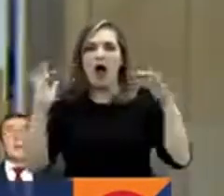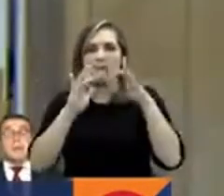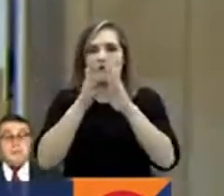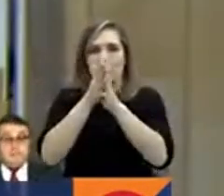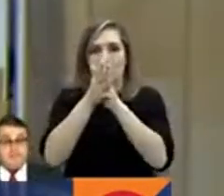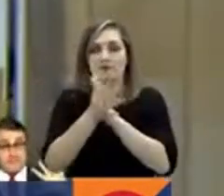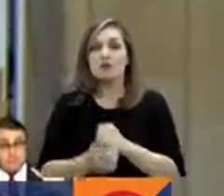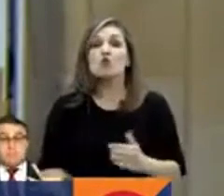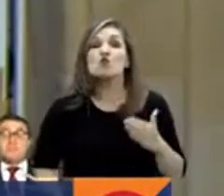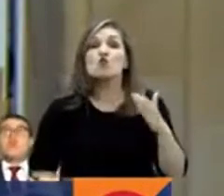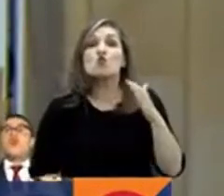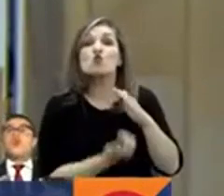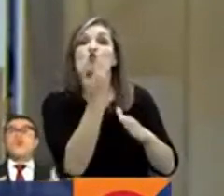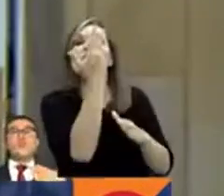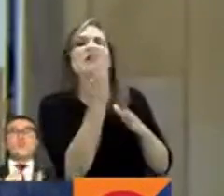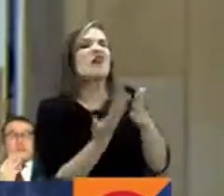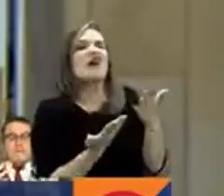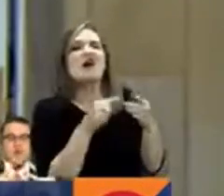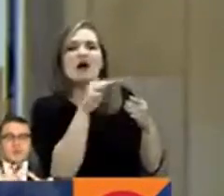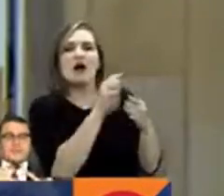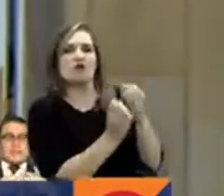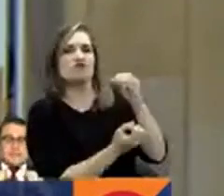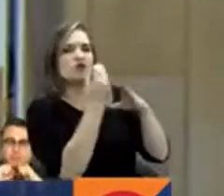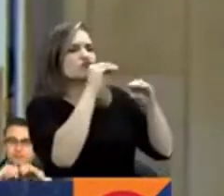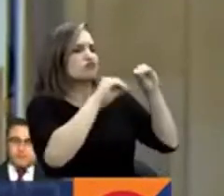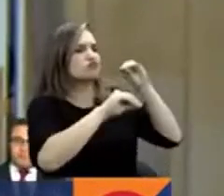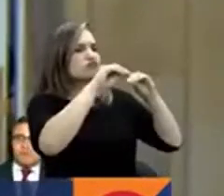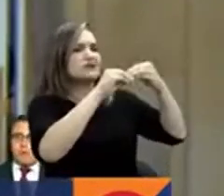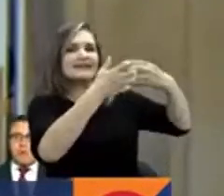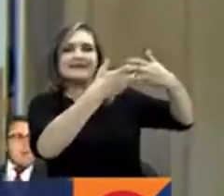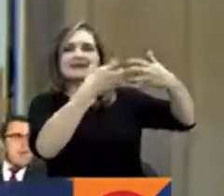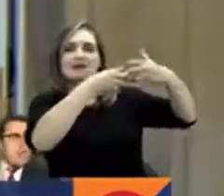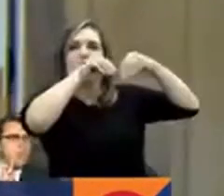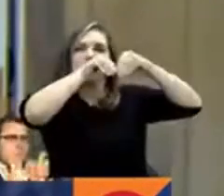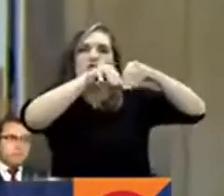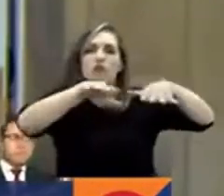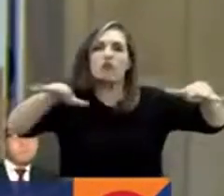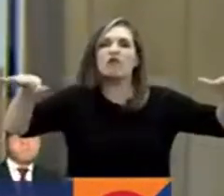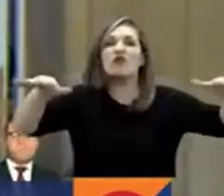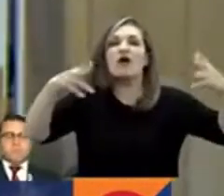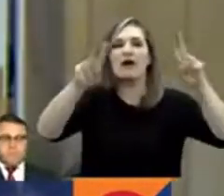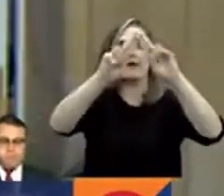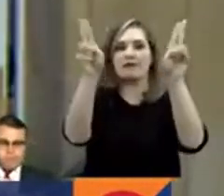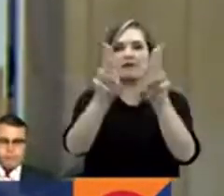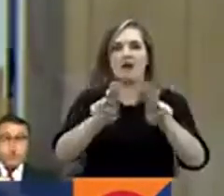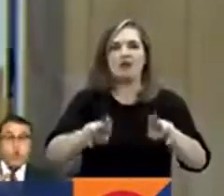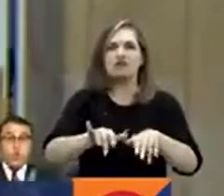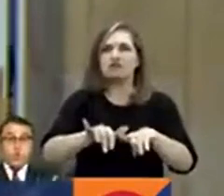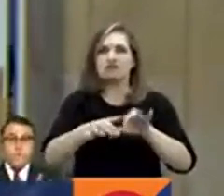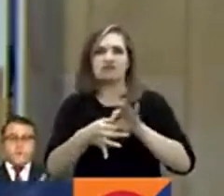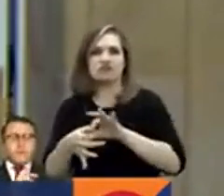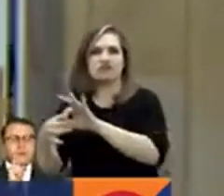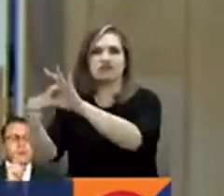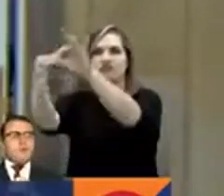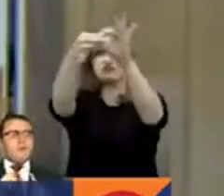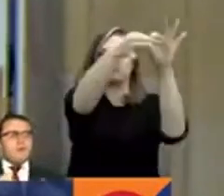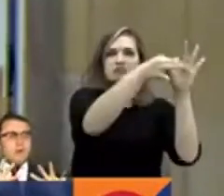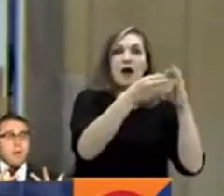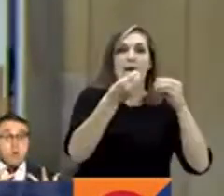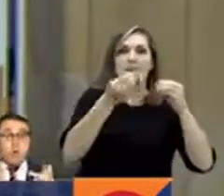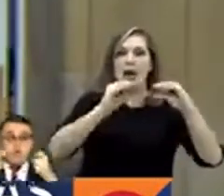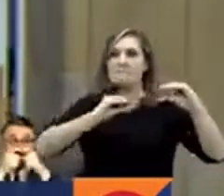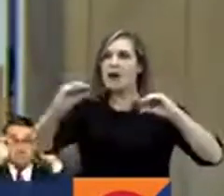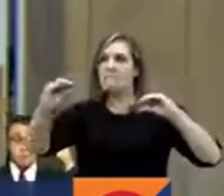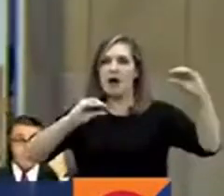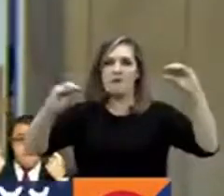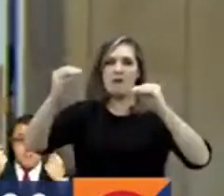un sistema público de información en línea para garantizar la transparencia en el manejo de los